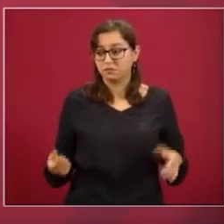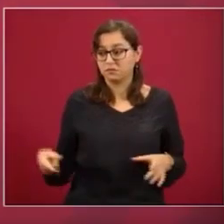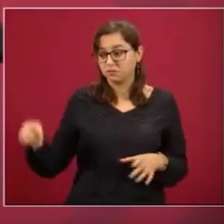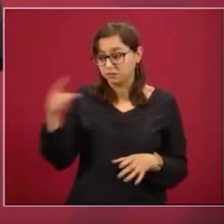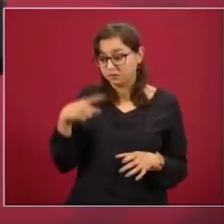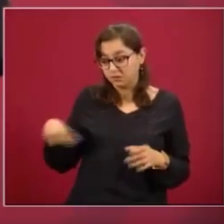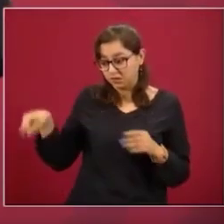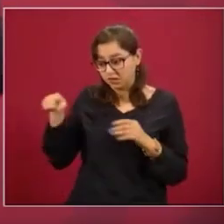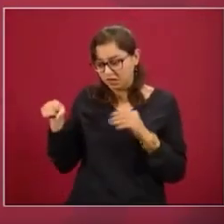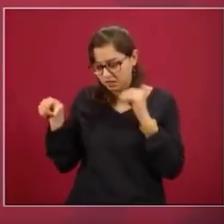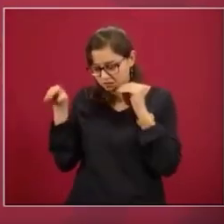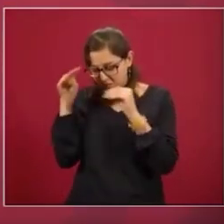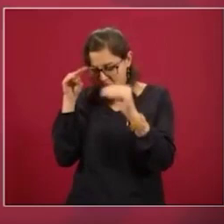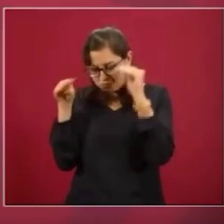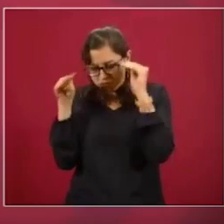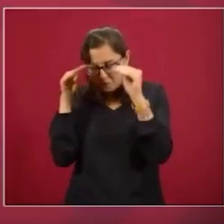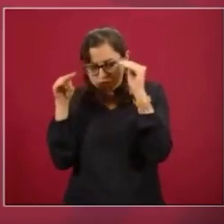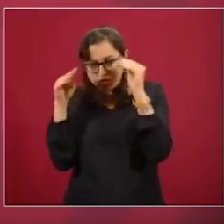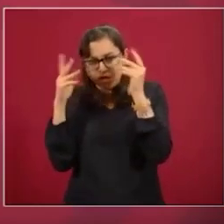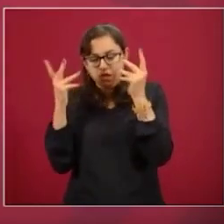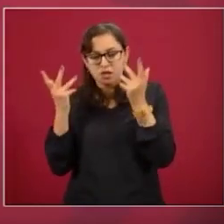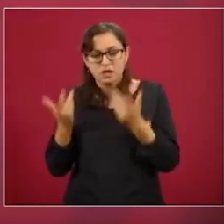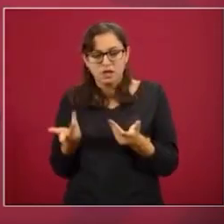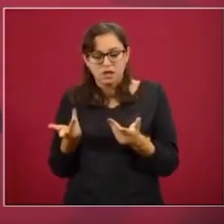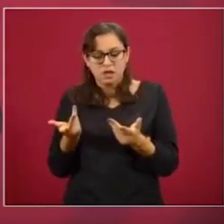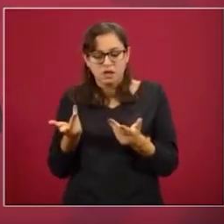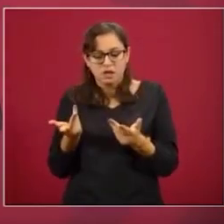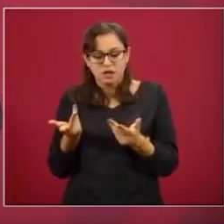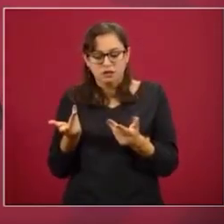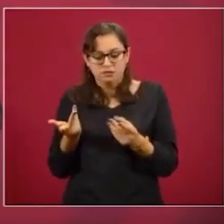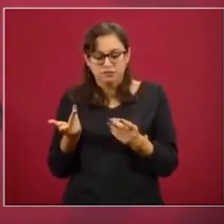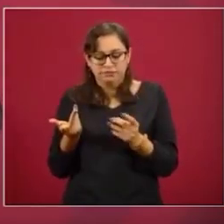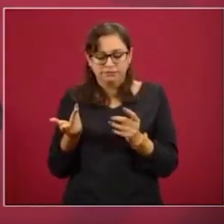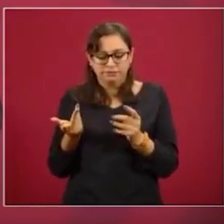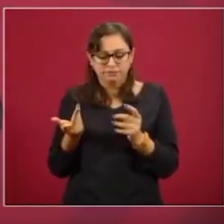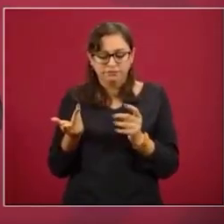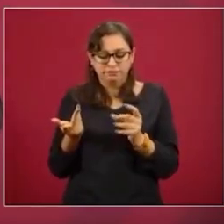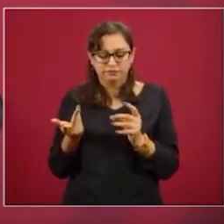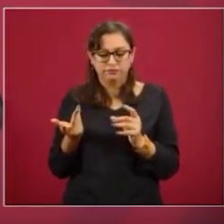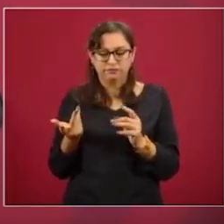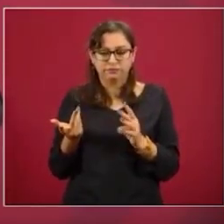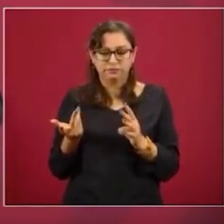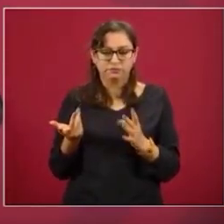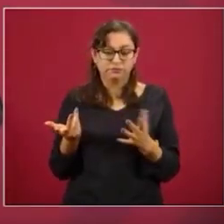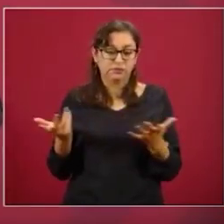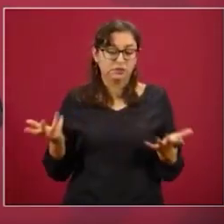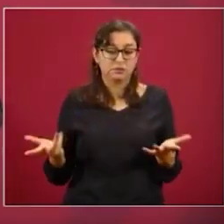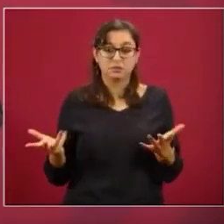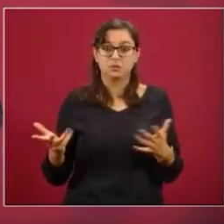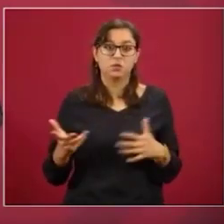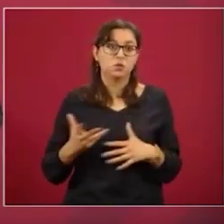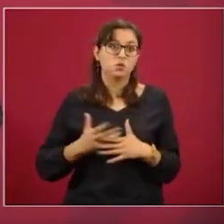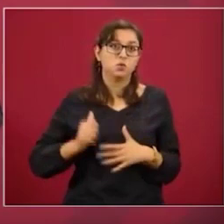que el mundo es mundo,